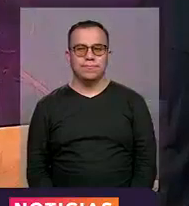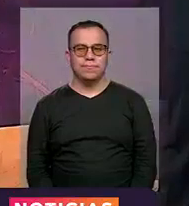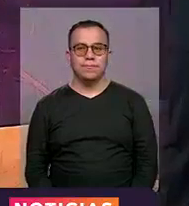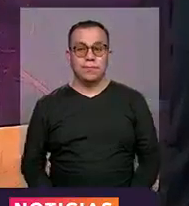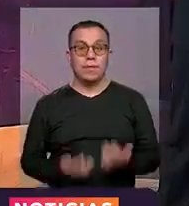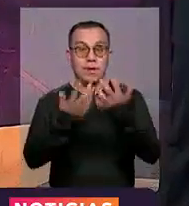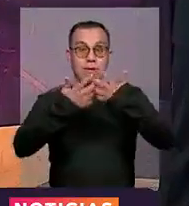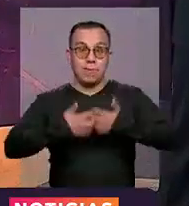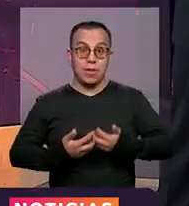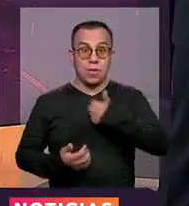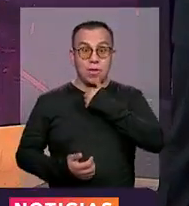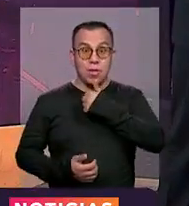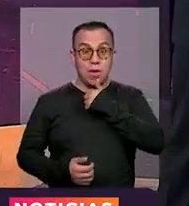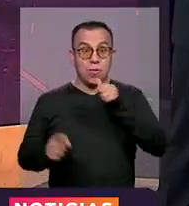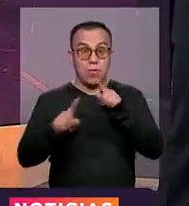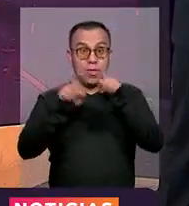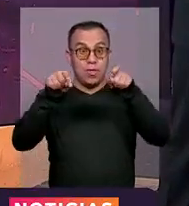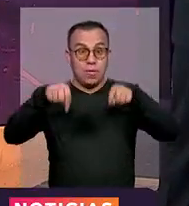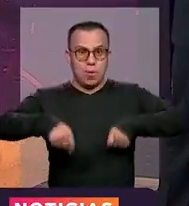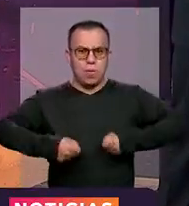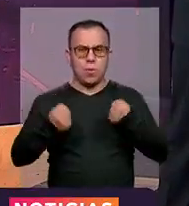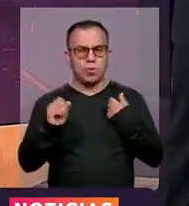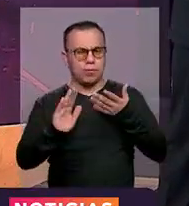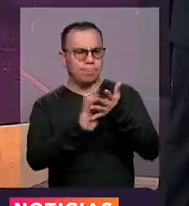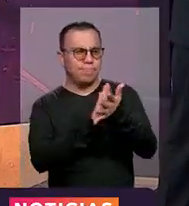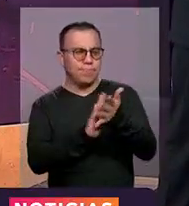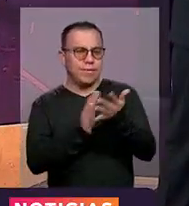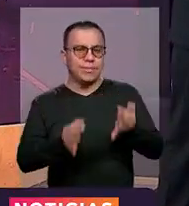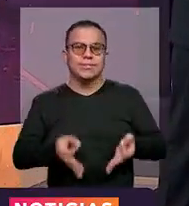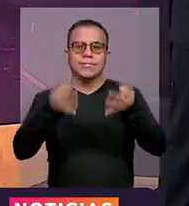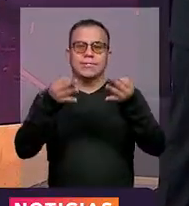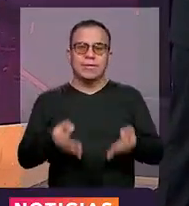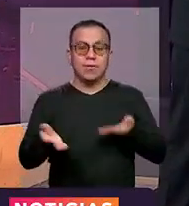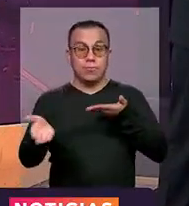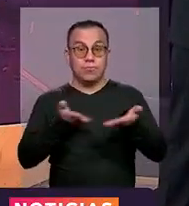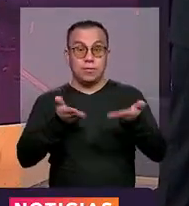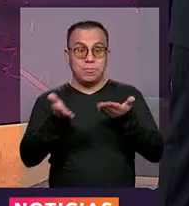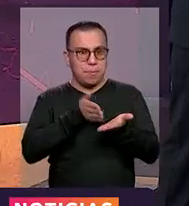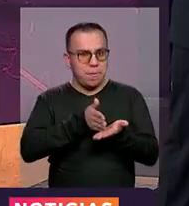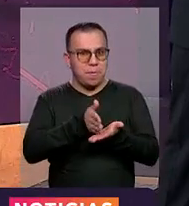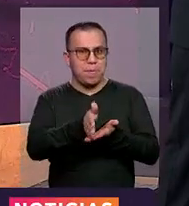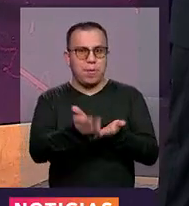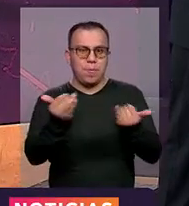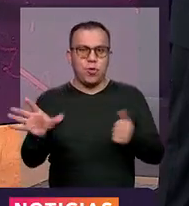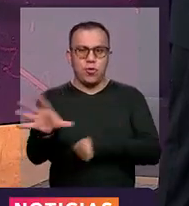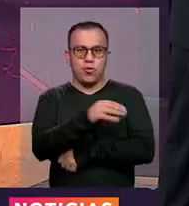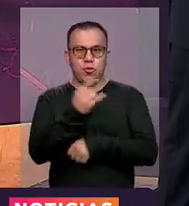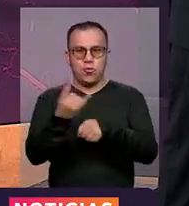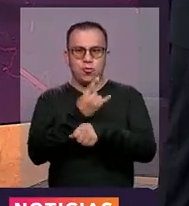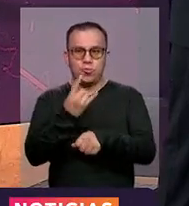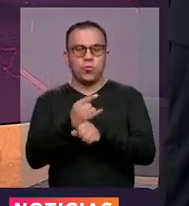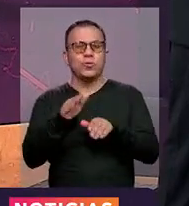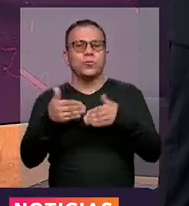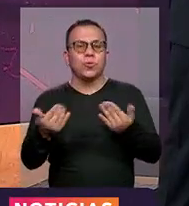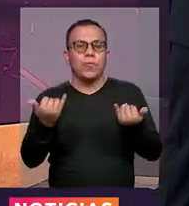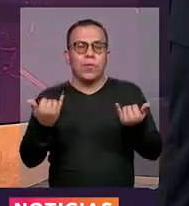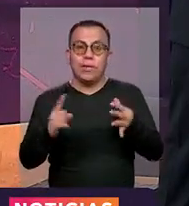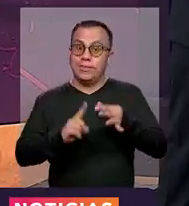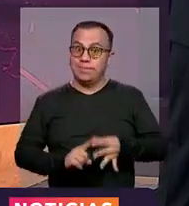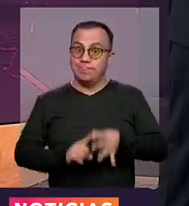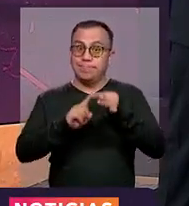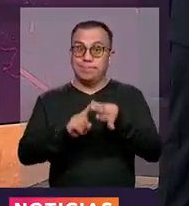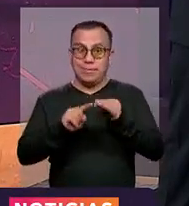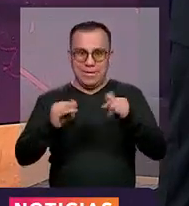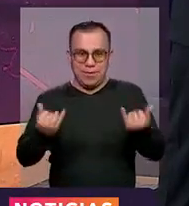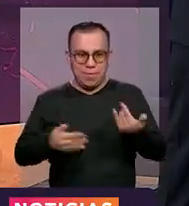Y la empresa de acueducto y alcantarillado de Bogotá informó que para garantizar el suministro continuo de agua para todos los usuarios de la ciudad, en especial en la